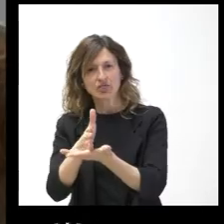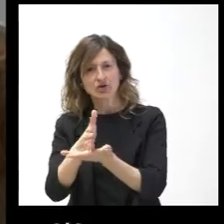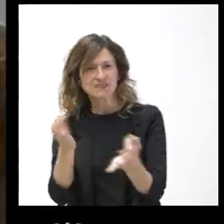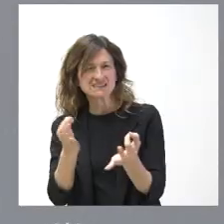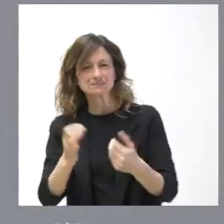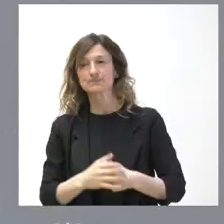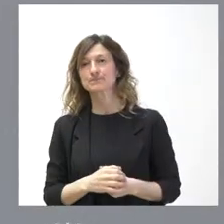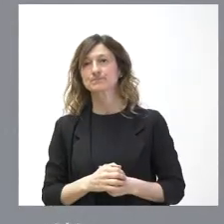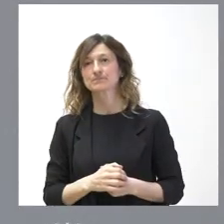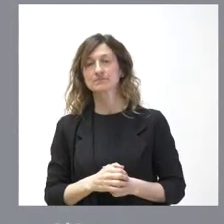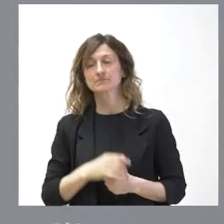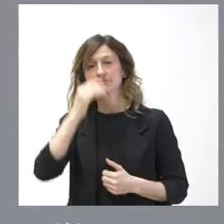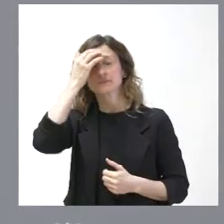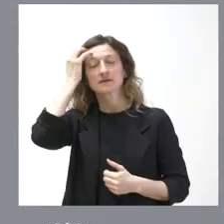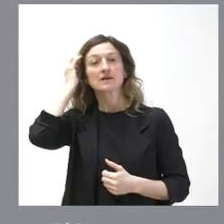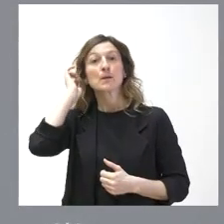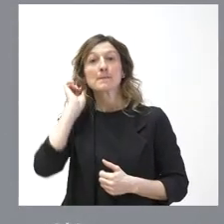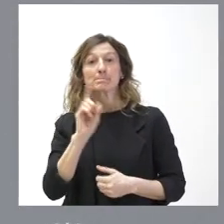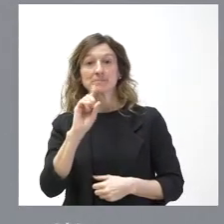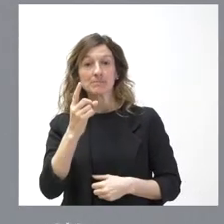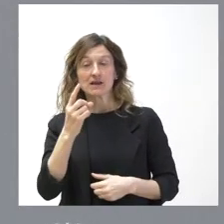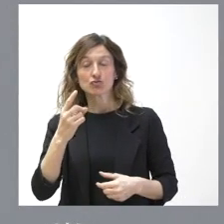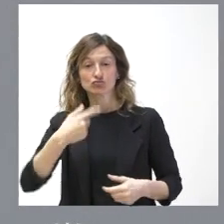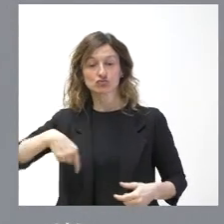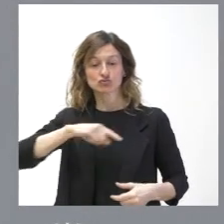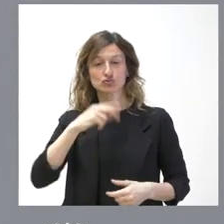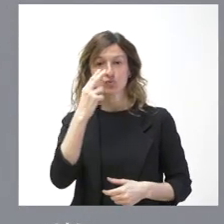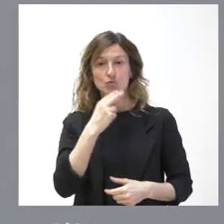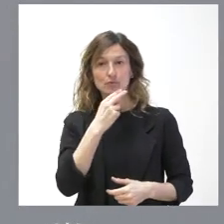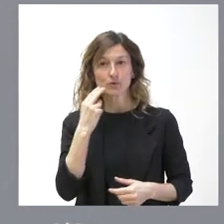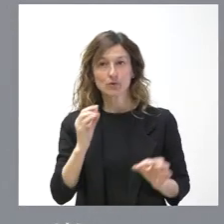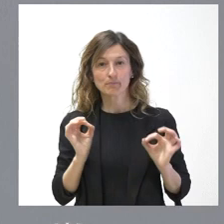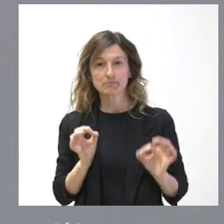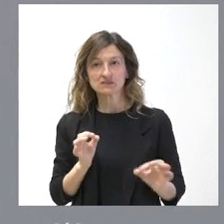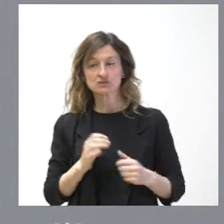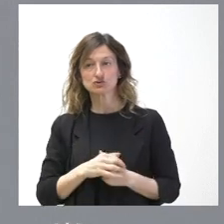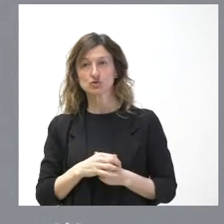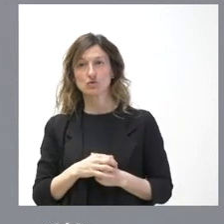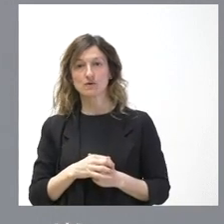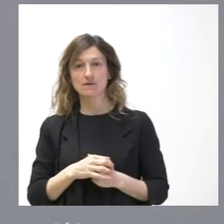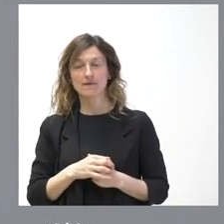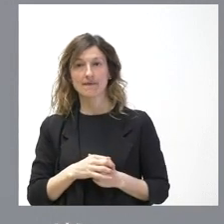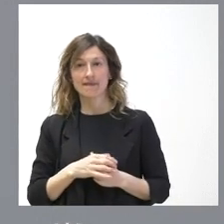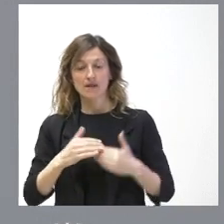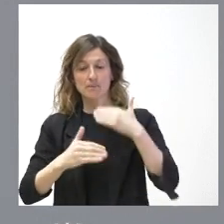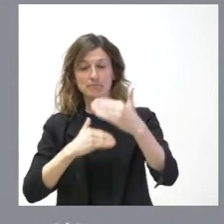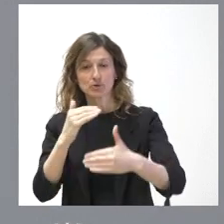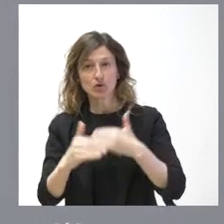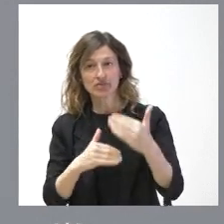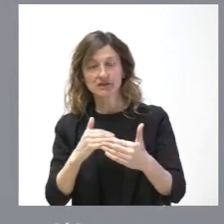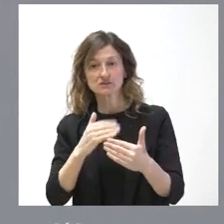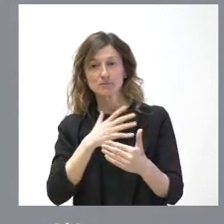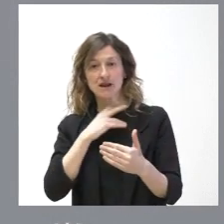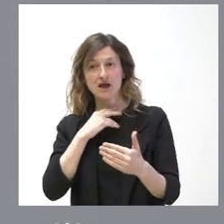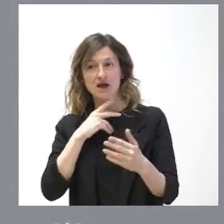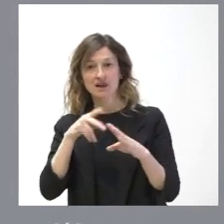respecto. Muchas gracias. Primero, nuestro claro compromiso en que esta obra se lleva a cabo. De hecho, era el proceso que teníamos en marcha para la licitación.